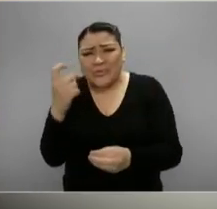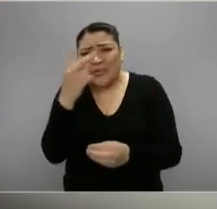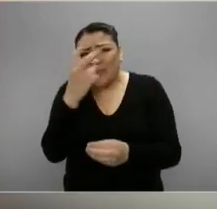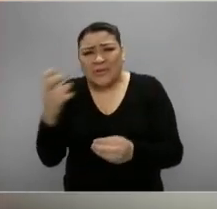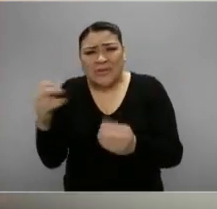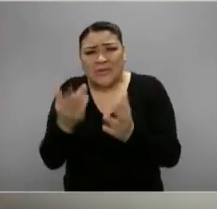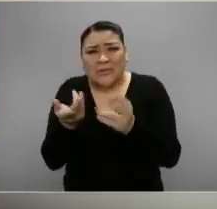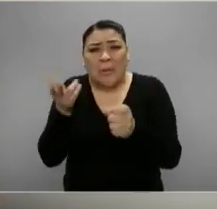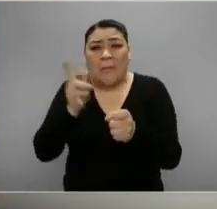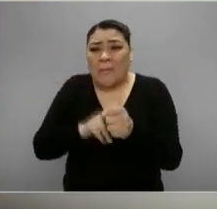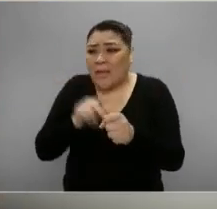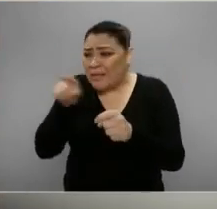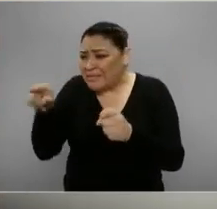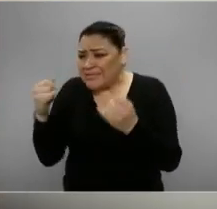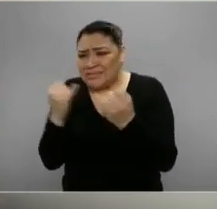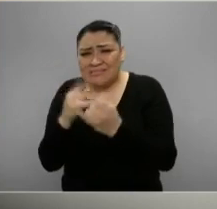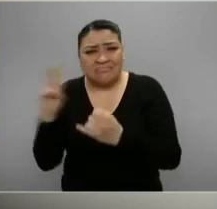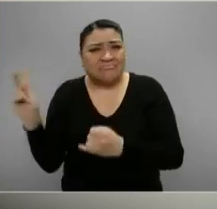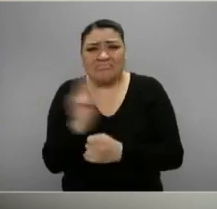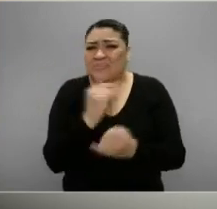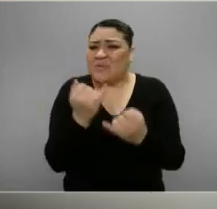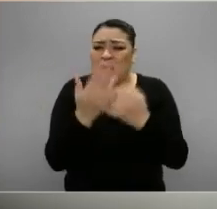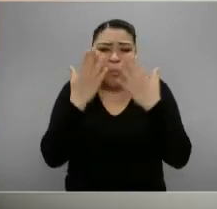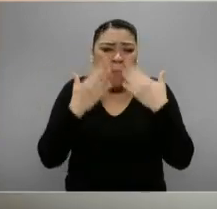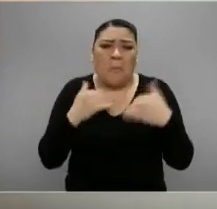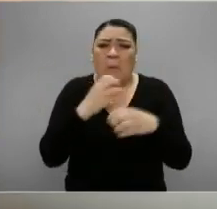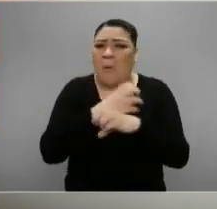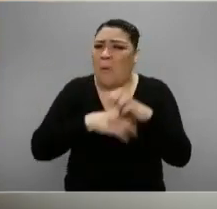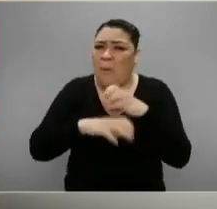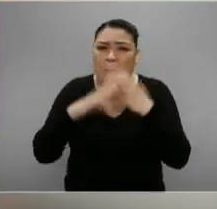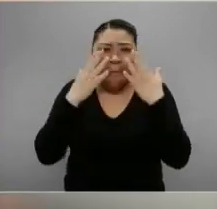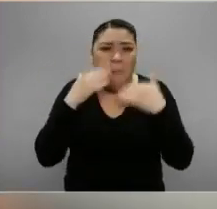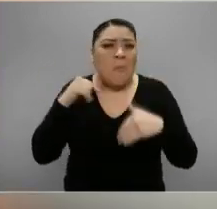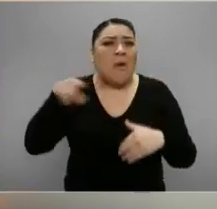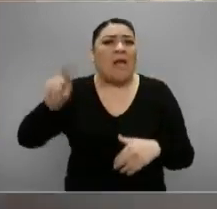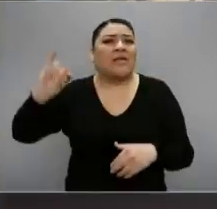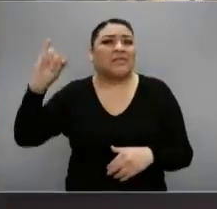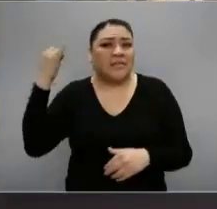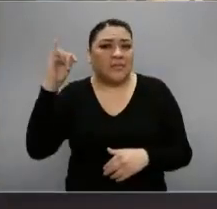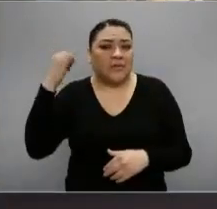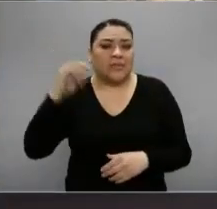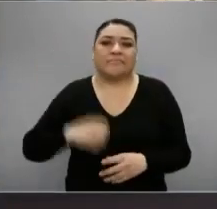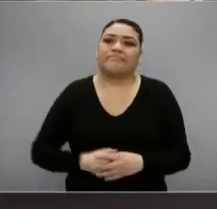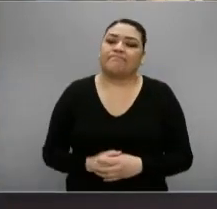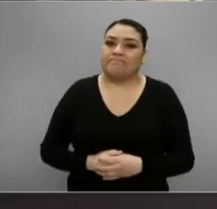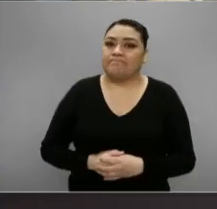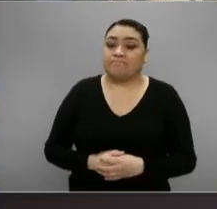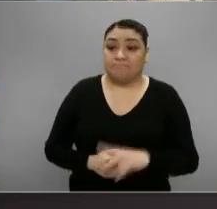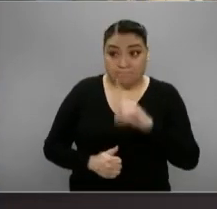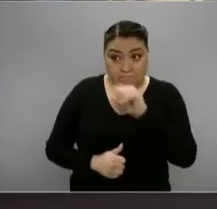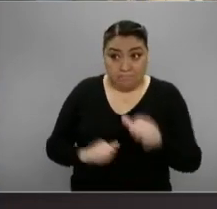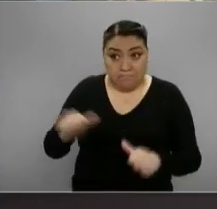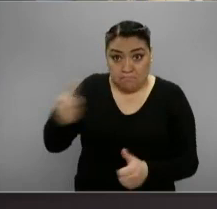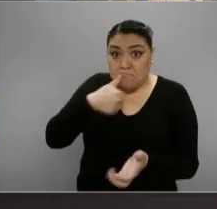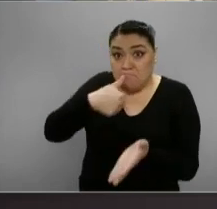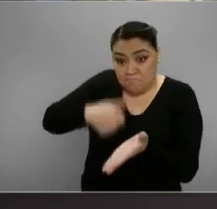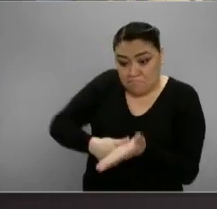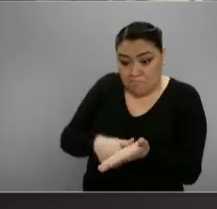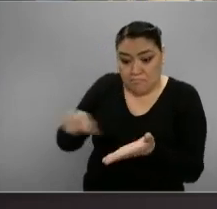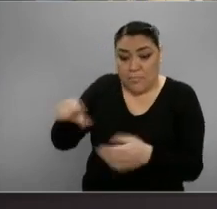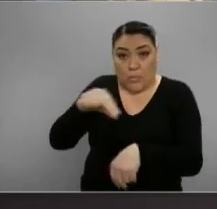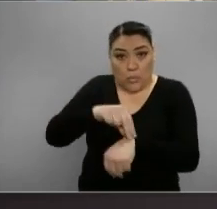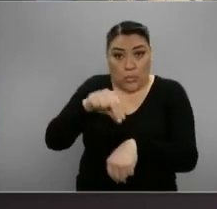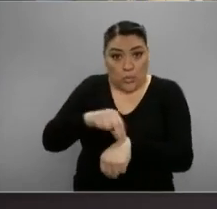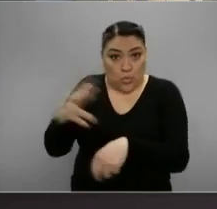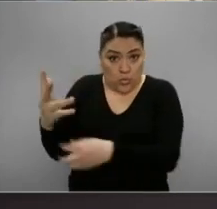que están pasando por lo mismo que está pasando esta clínica en Tijuana. En esta carta los médicos